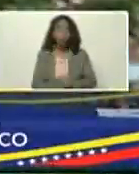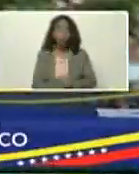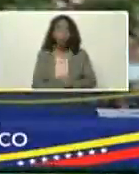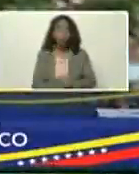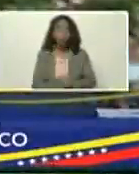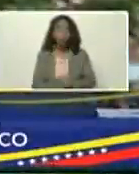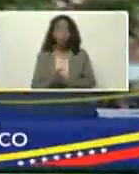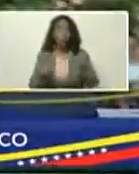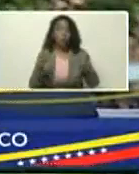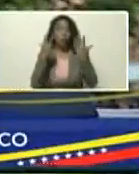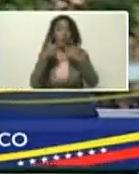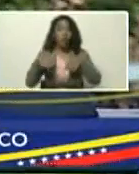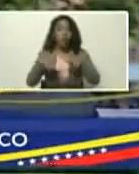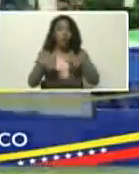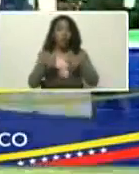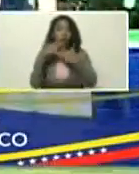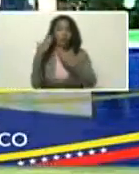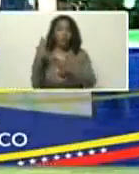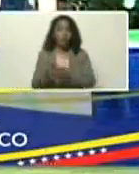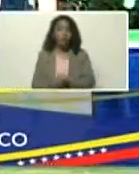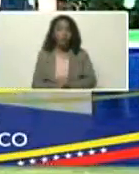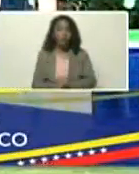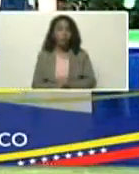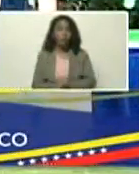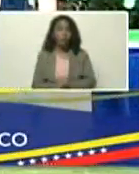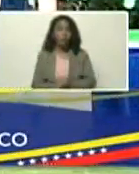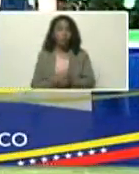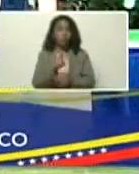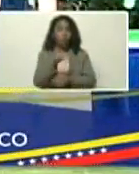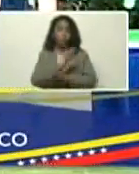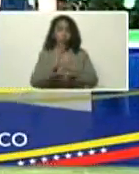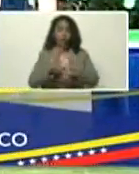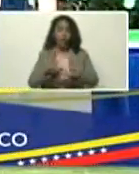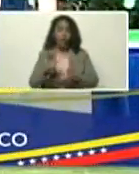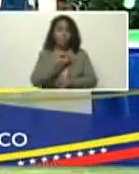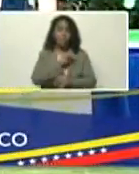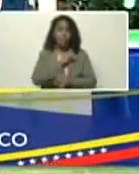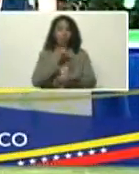octavo lugar, Reverol, ya se te pasó el susto, dice que sí,